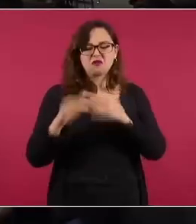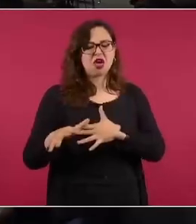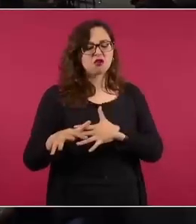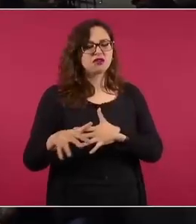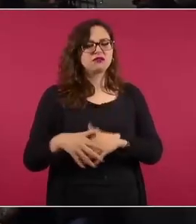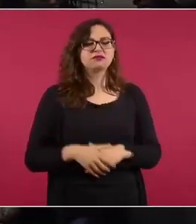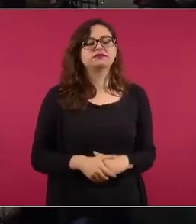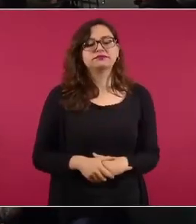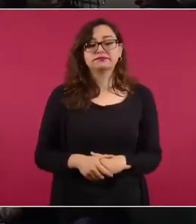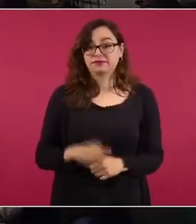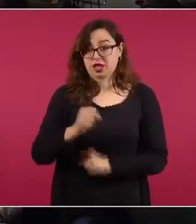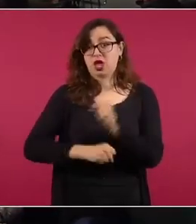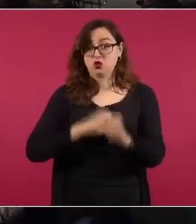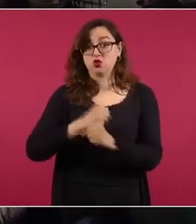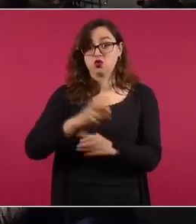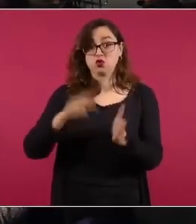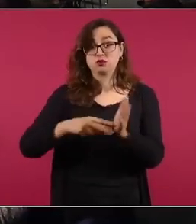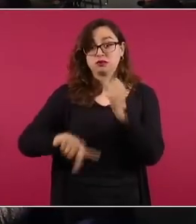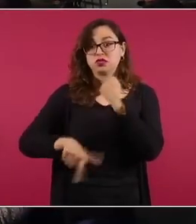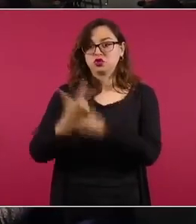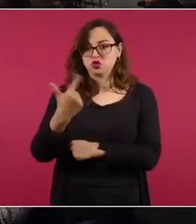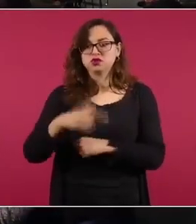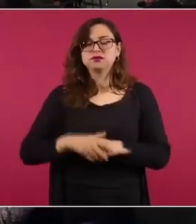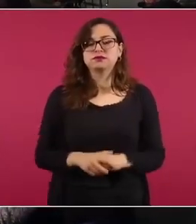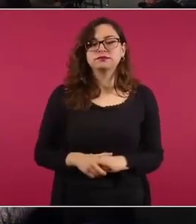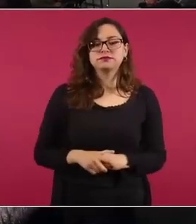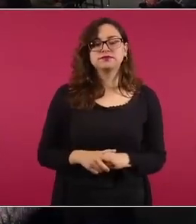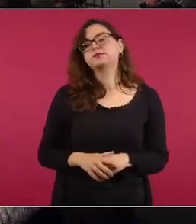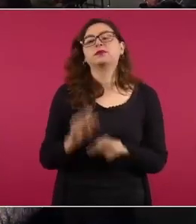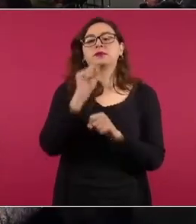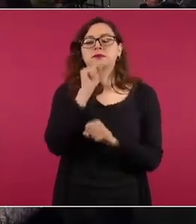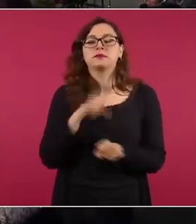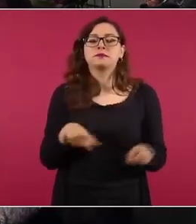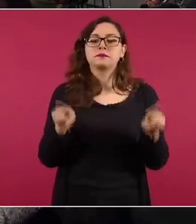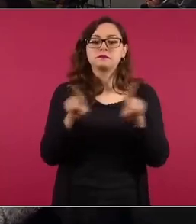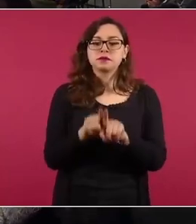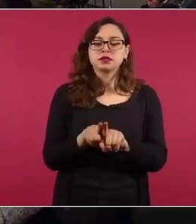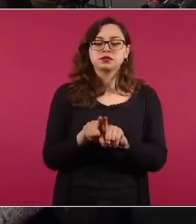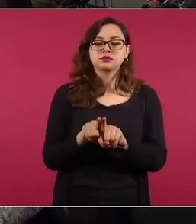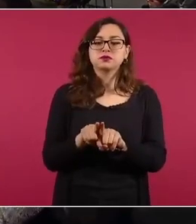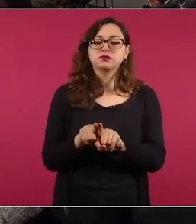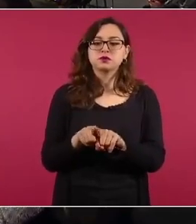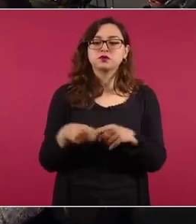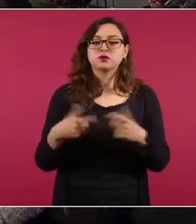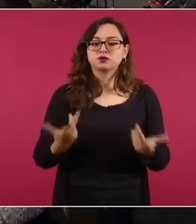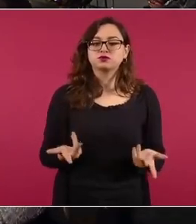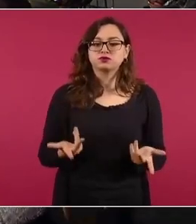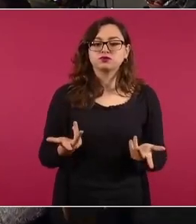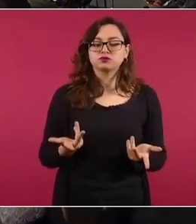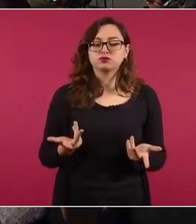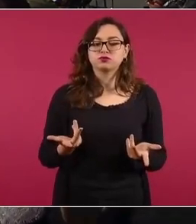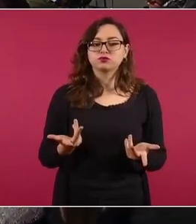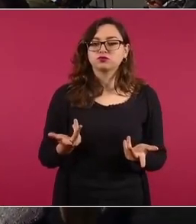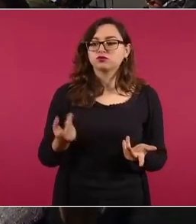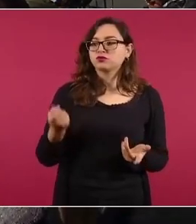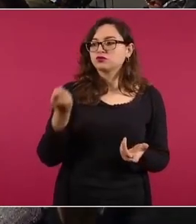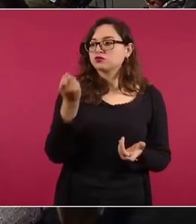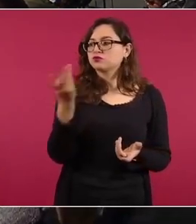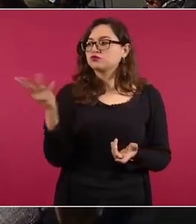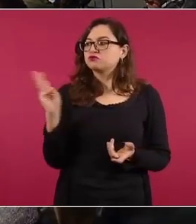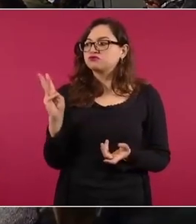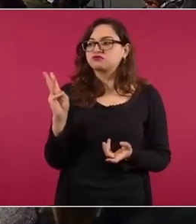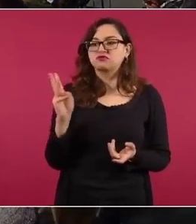así como el mensaje prepotente de que nos quitarán hasta el derecho a la